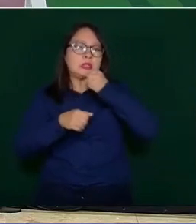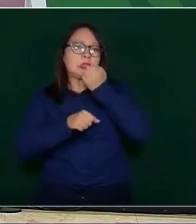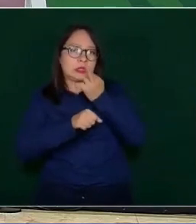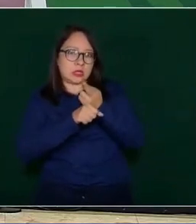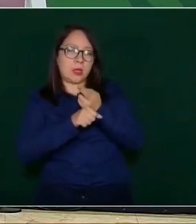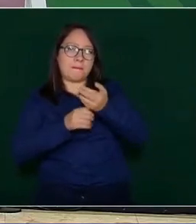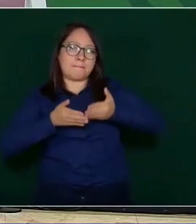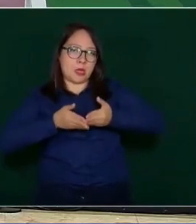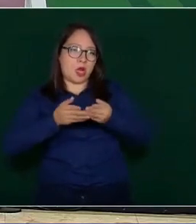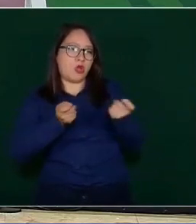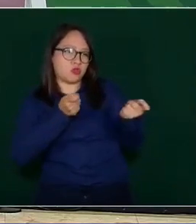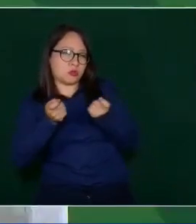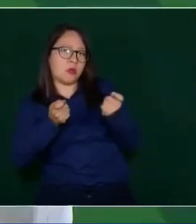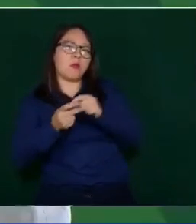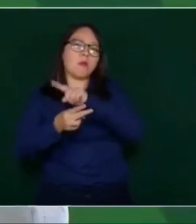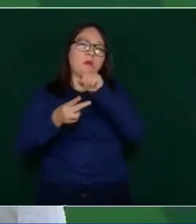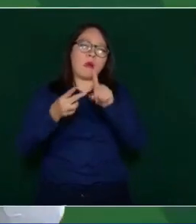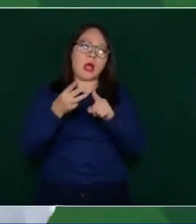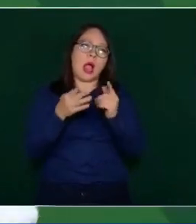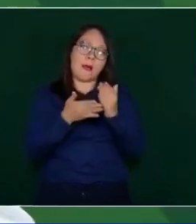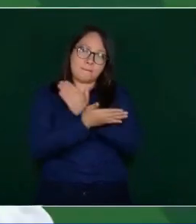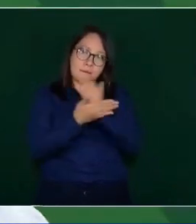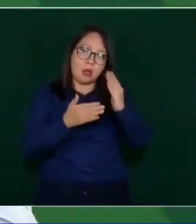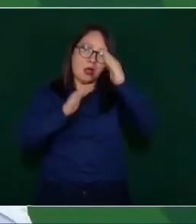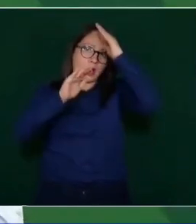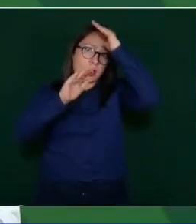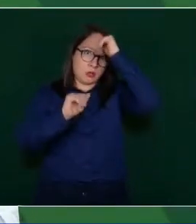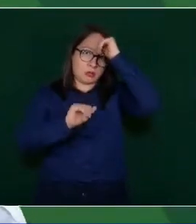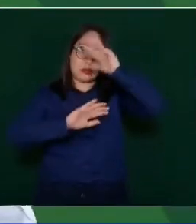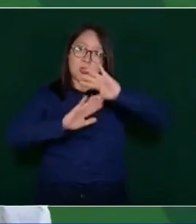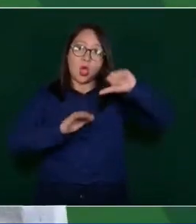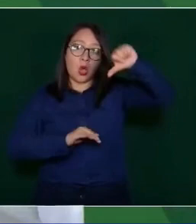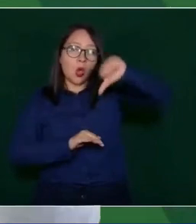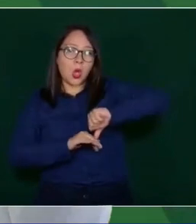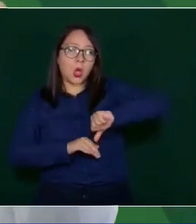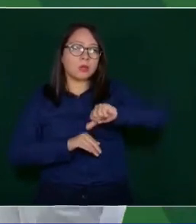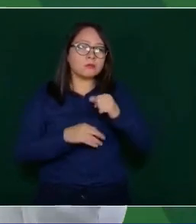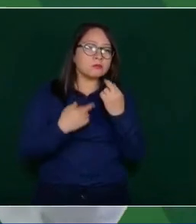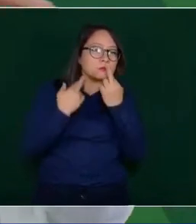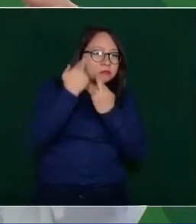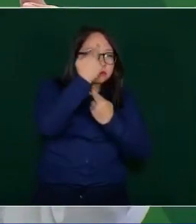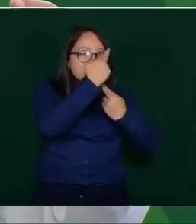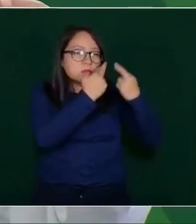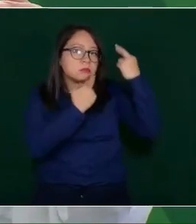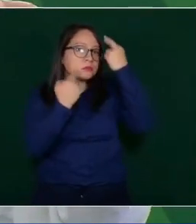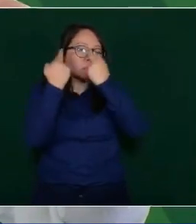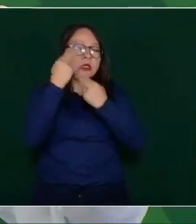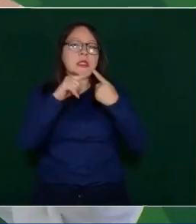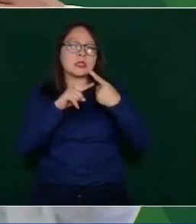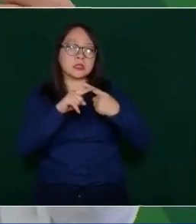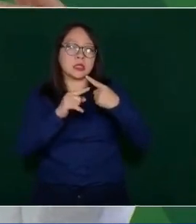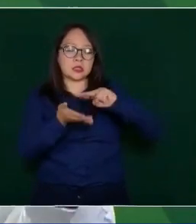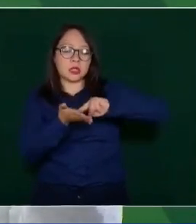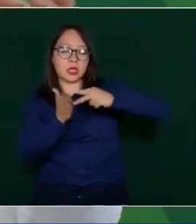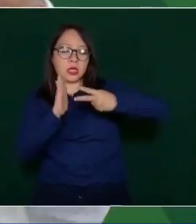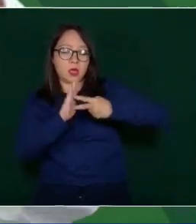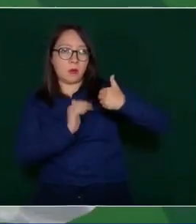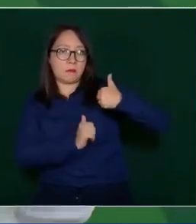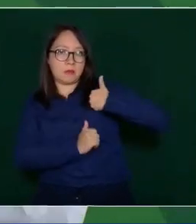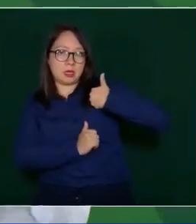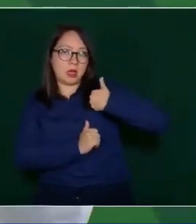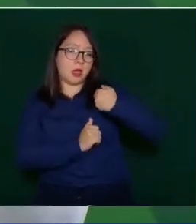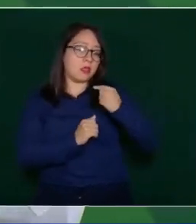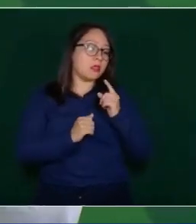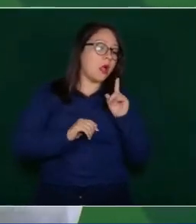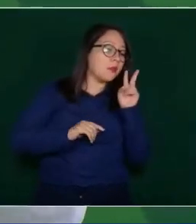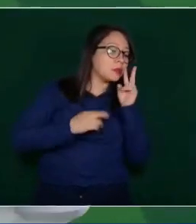Adicionalmente se acordó que el día de hoy habrá una inspección de los ingenieros militares para determinar si